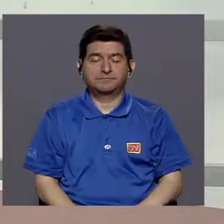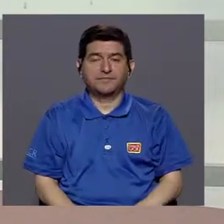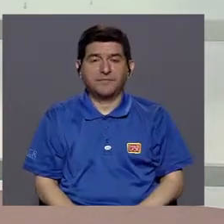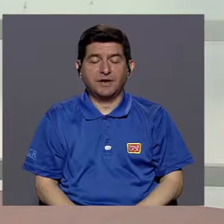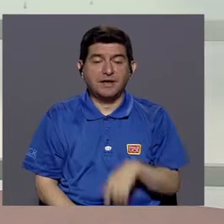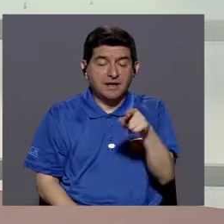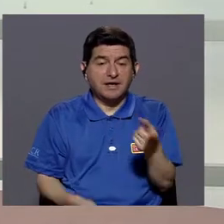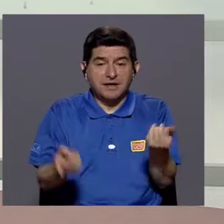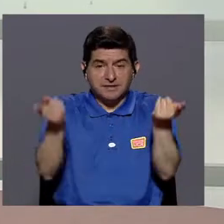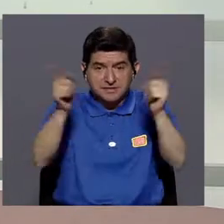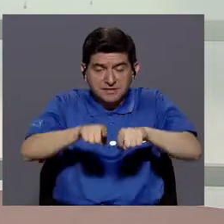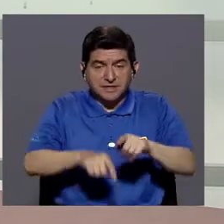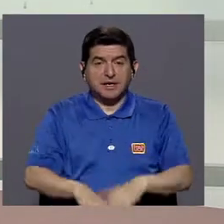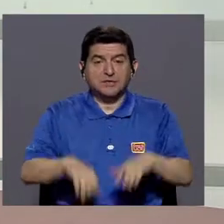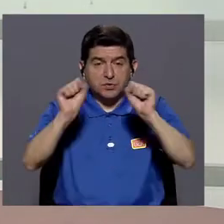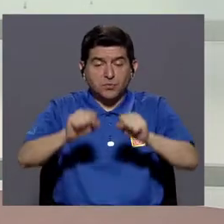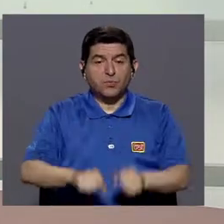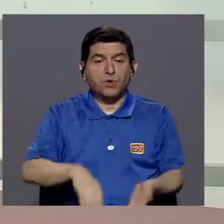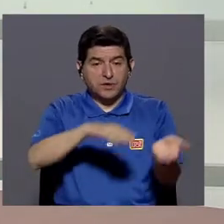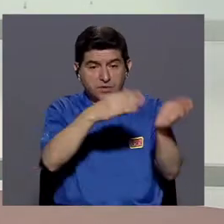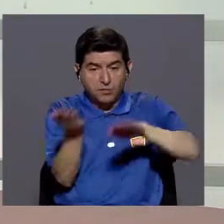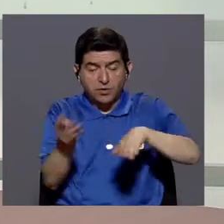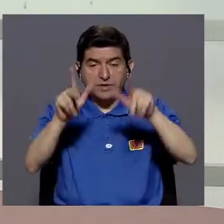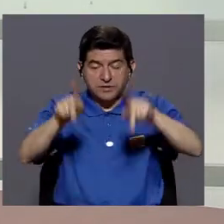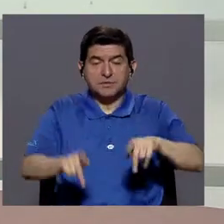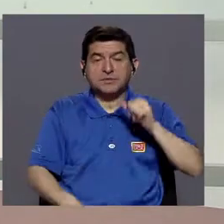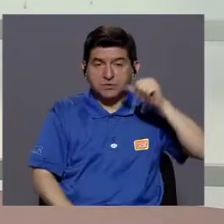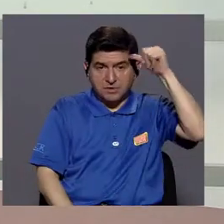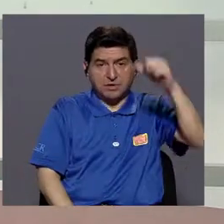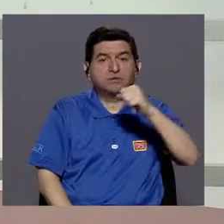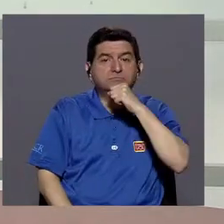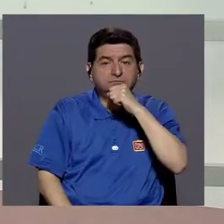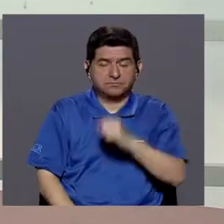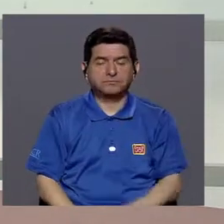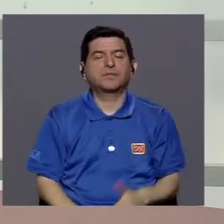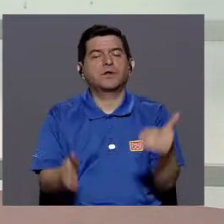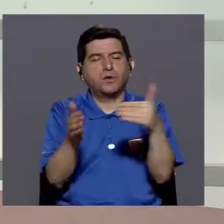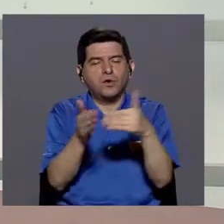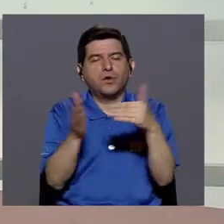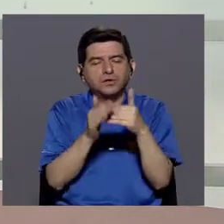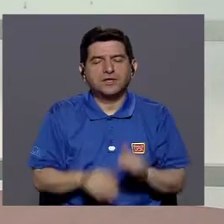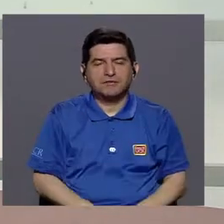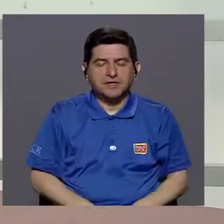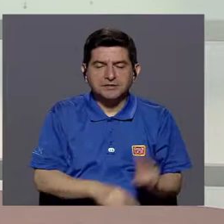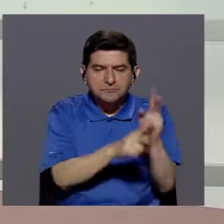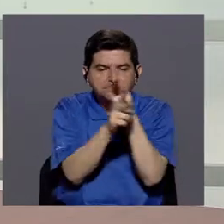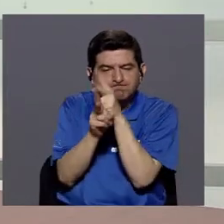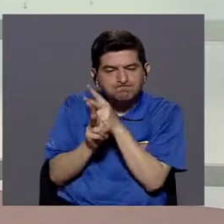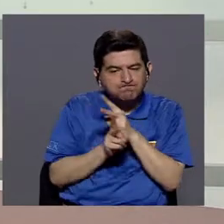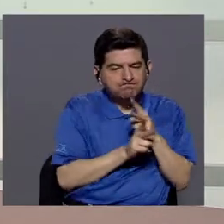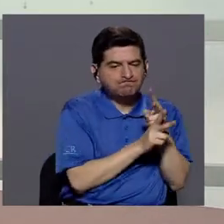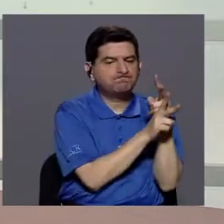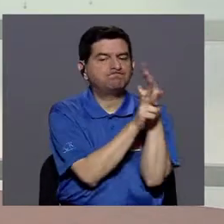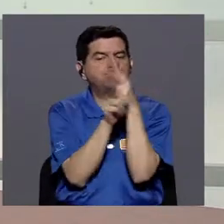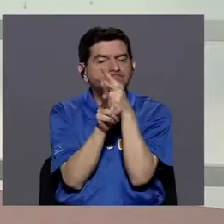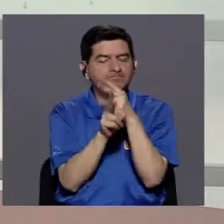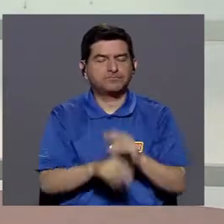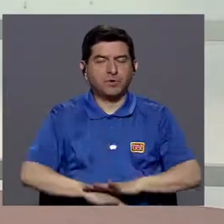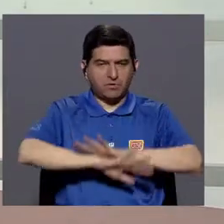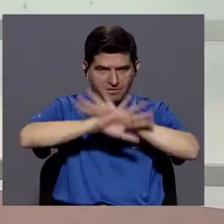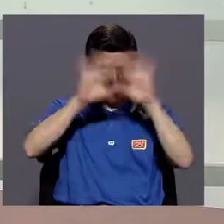o la meningitis, que muchas veces acaba con la vida de nuestros adultos mayores. Entonces, ahí hay que volver a